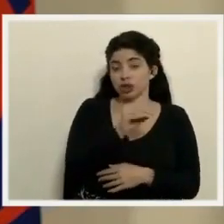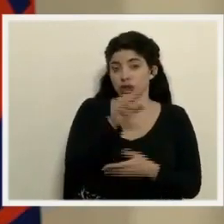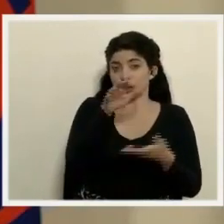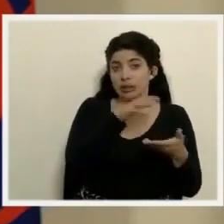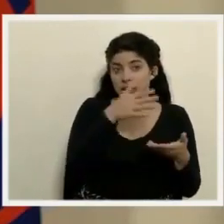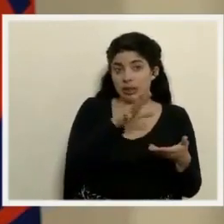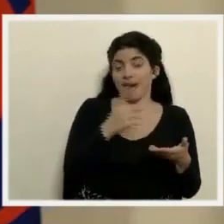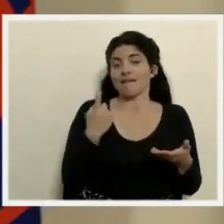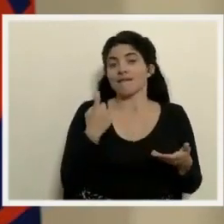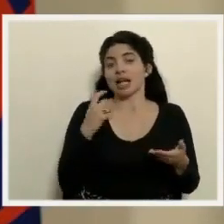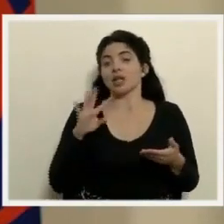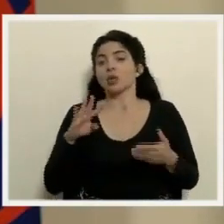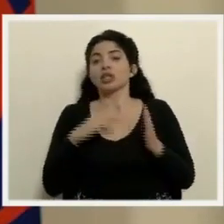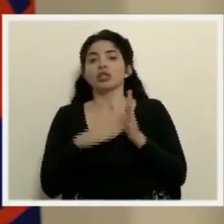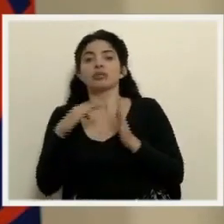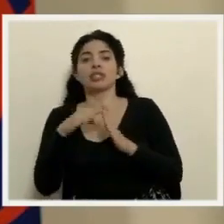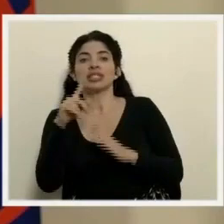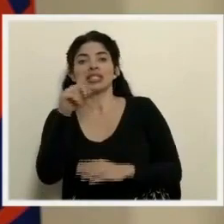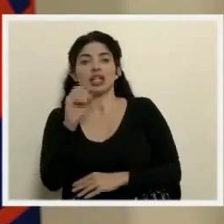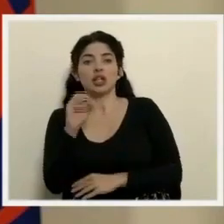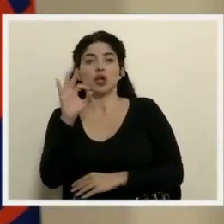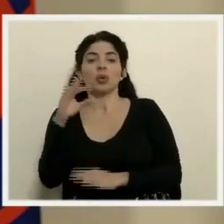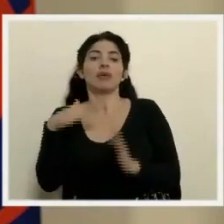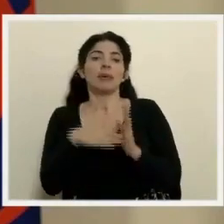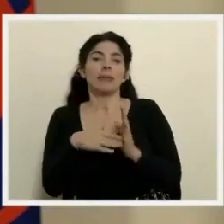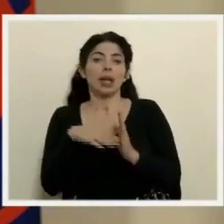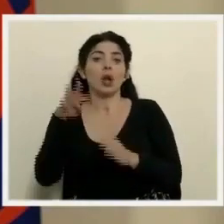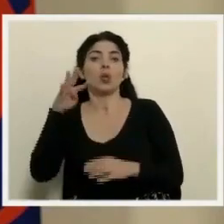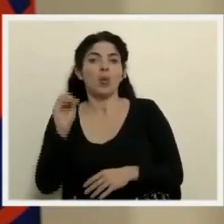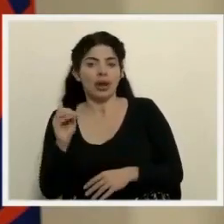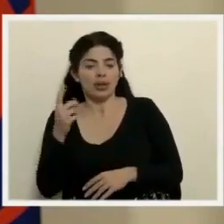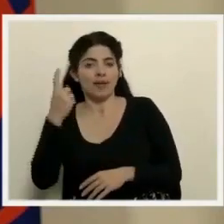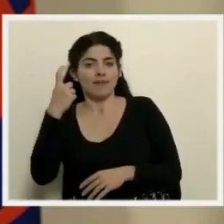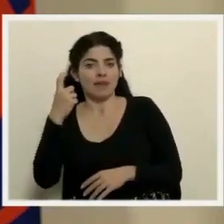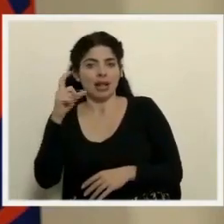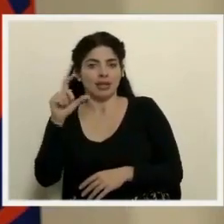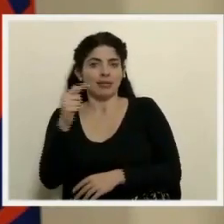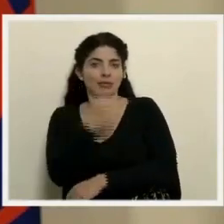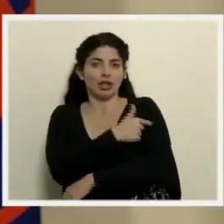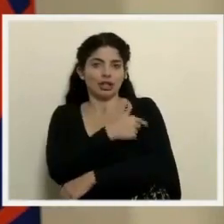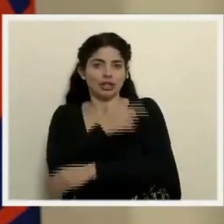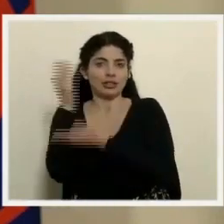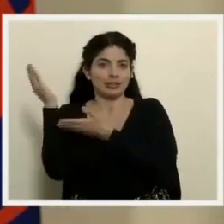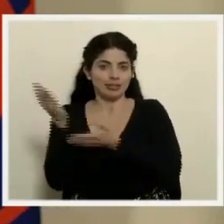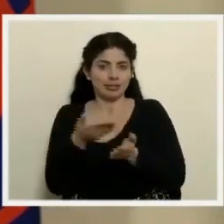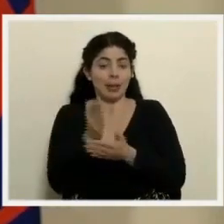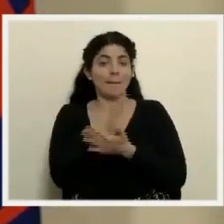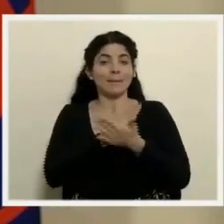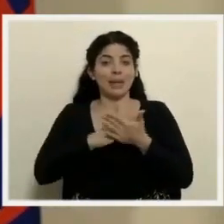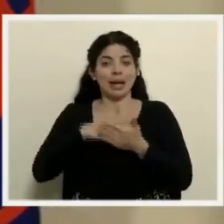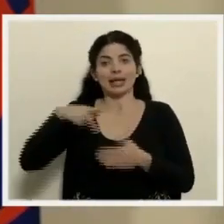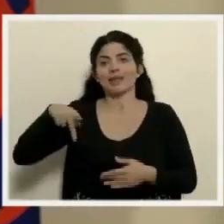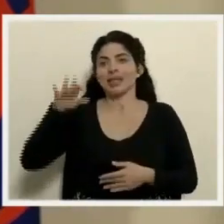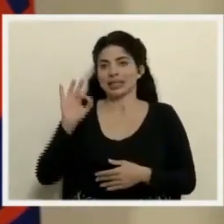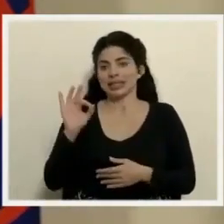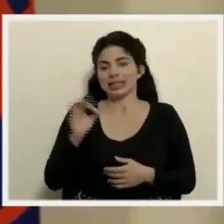queda un pendiente de 4.109.040 dosis de recibir por parte del mecanismo Pfizer.